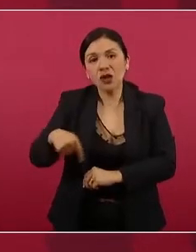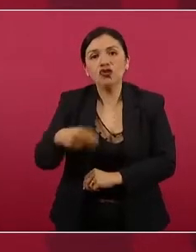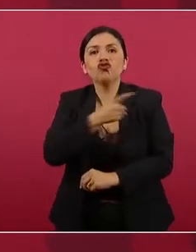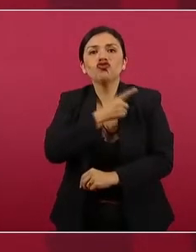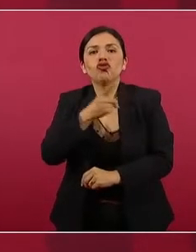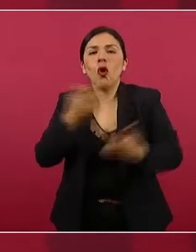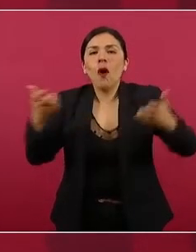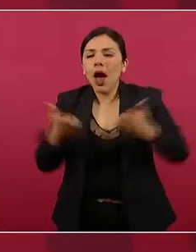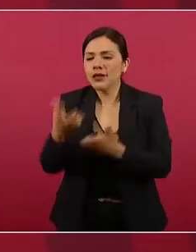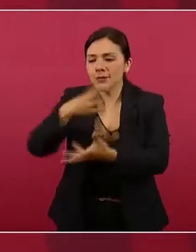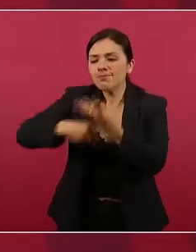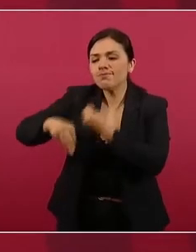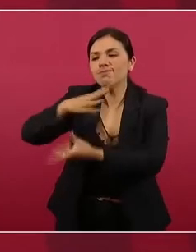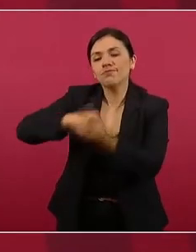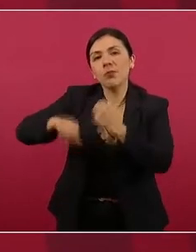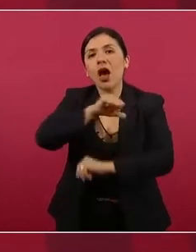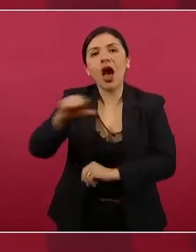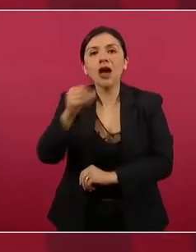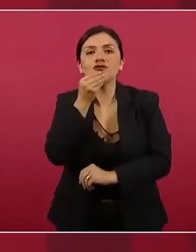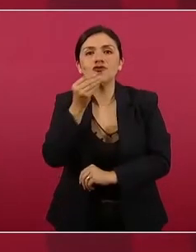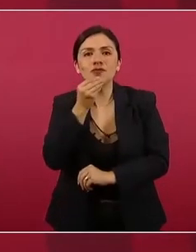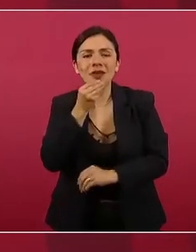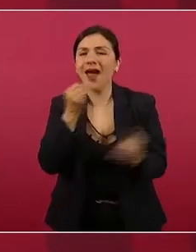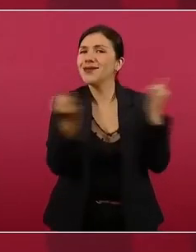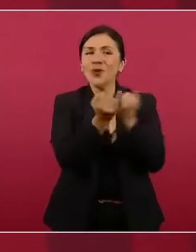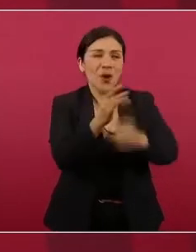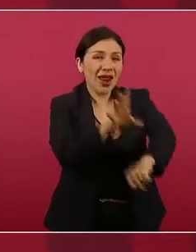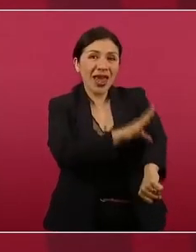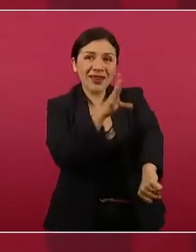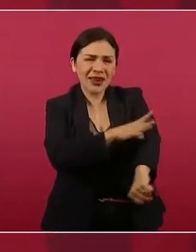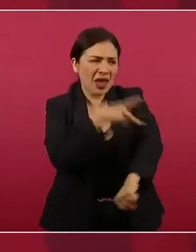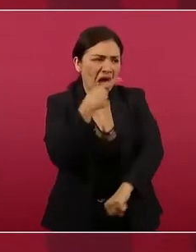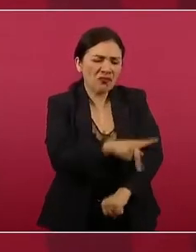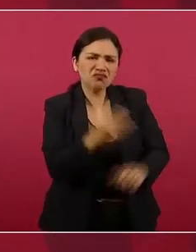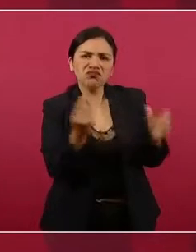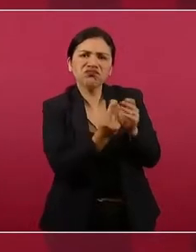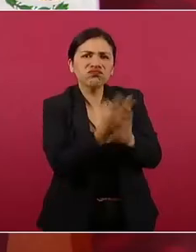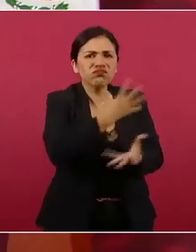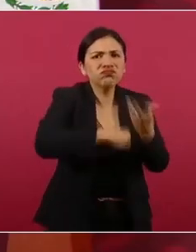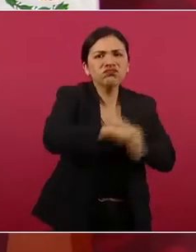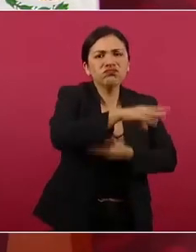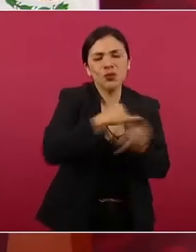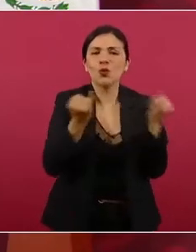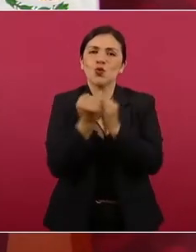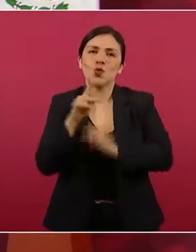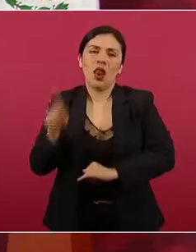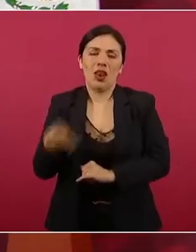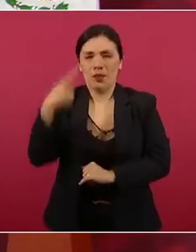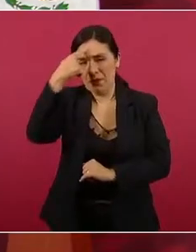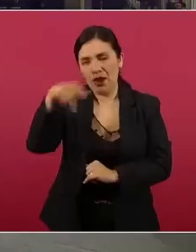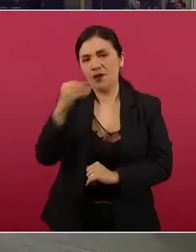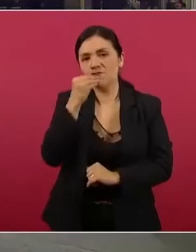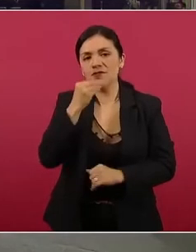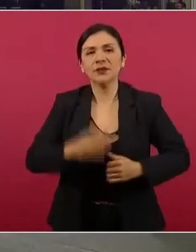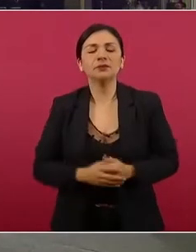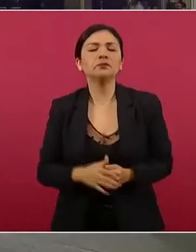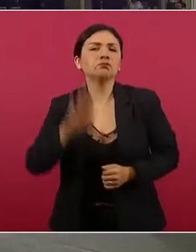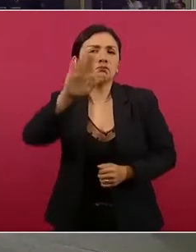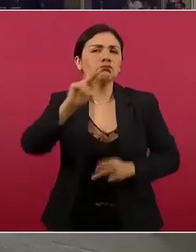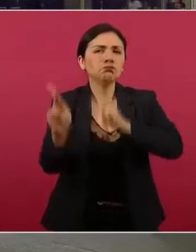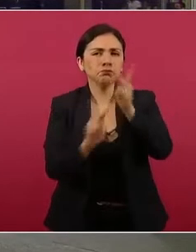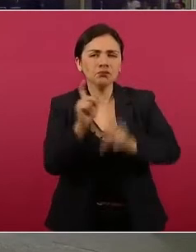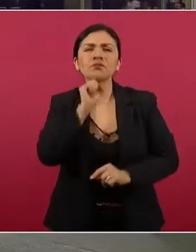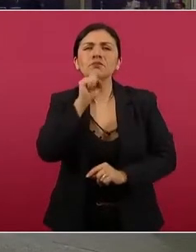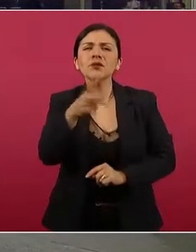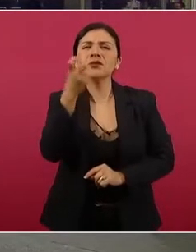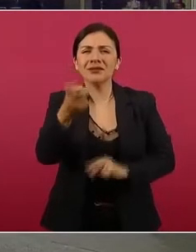autosuficiencia energética, la autosuficiencia alimentaria. En este proceso, presidente, y como lo que mencionaba